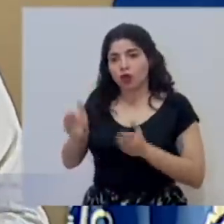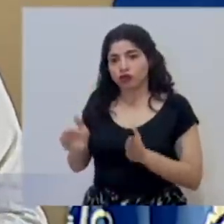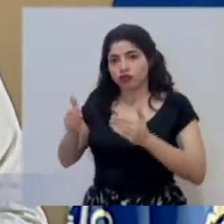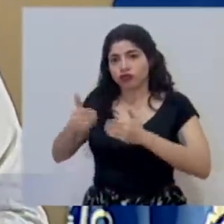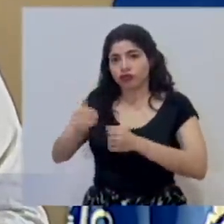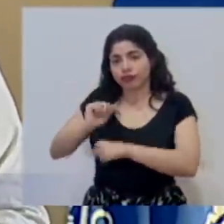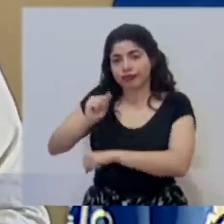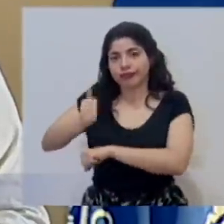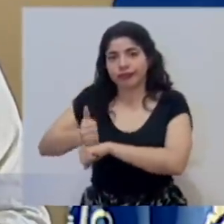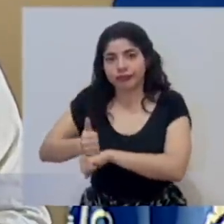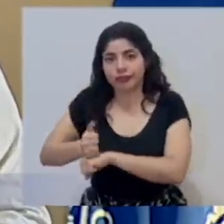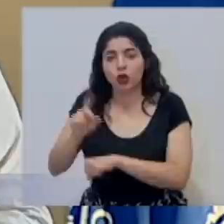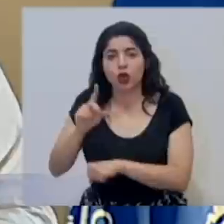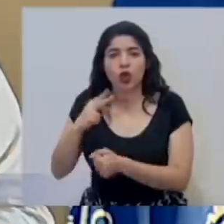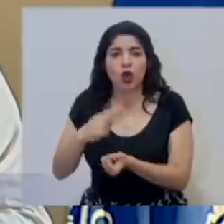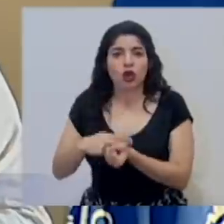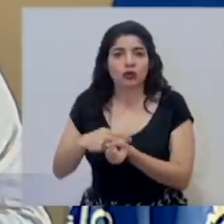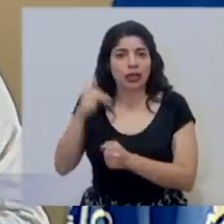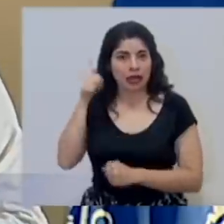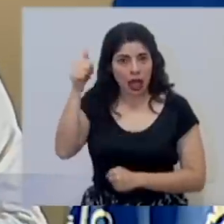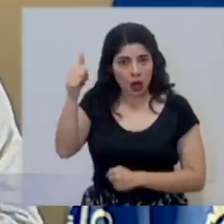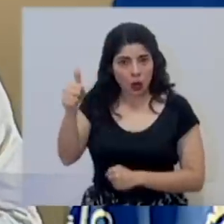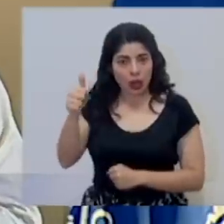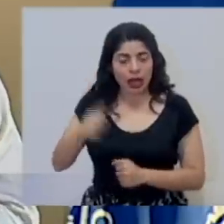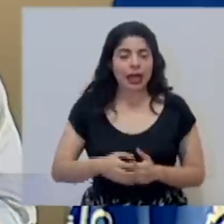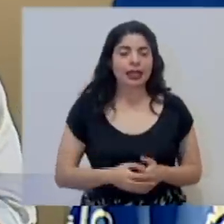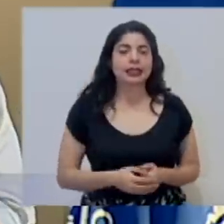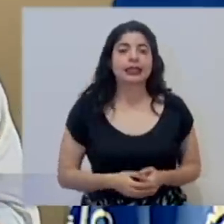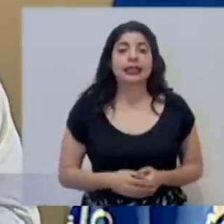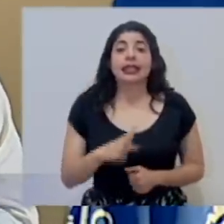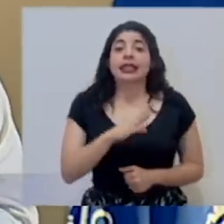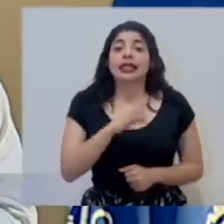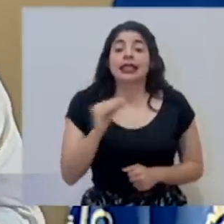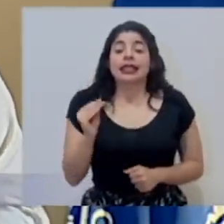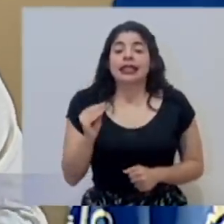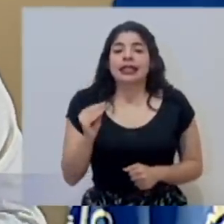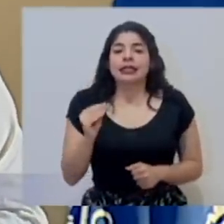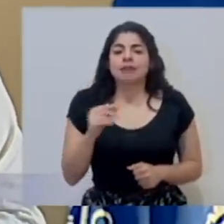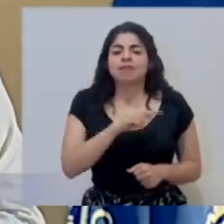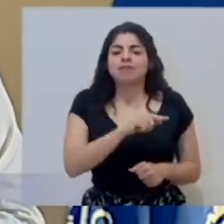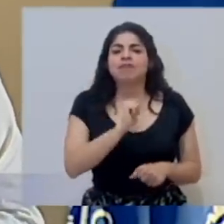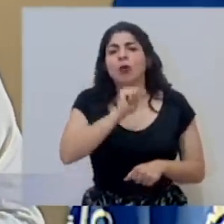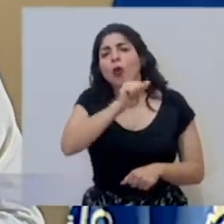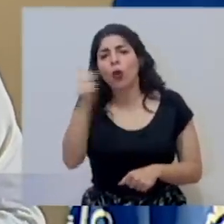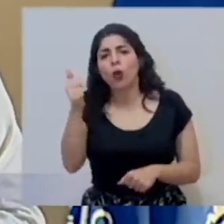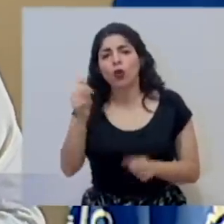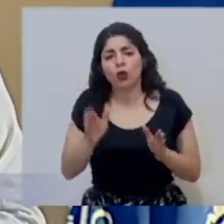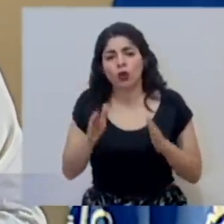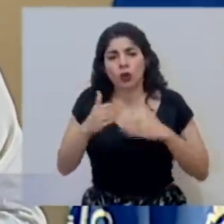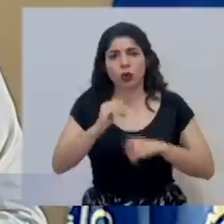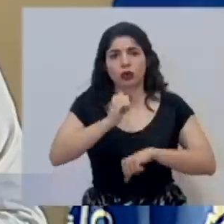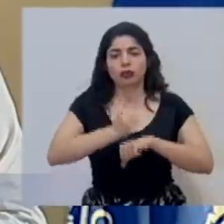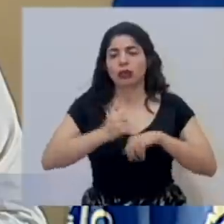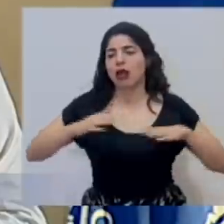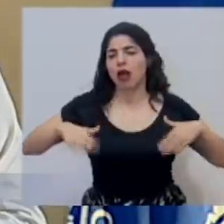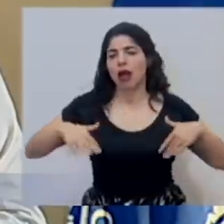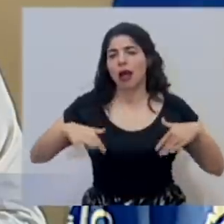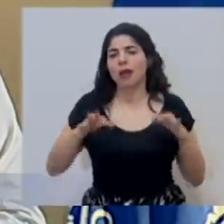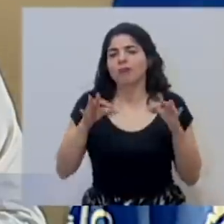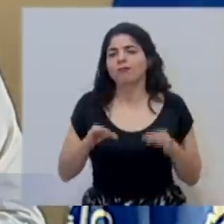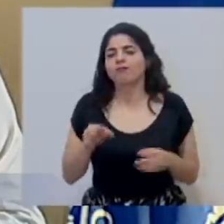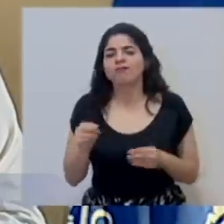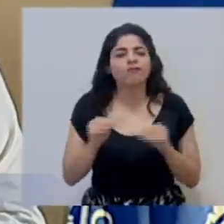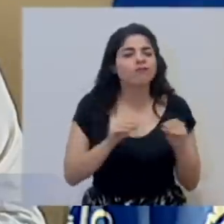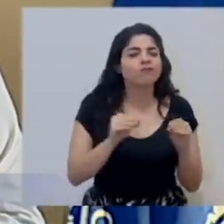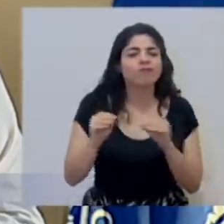Se va a instalar un contenedor en el Hospital de Alajuela. Y vamos a instalar otro contenedor que no se ha definido